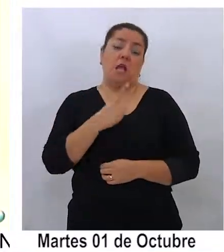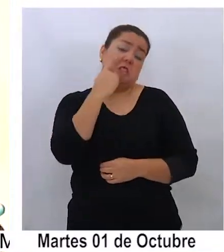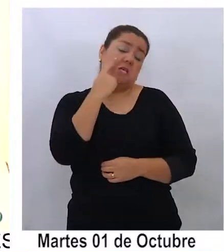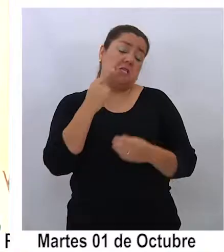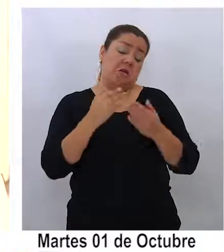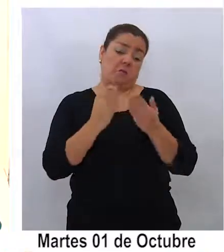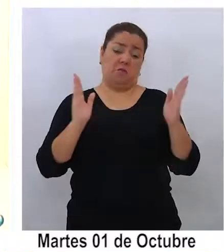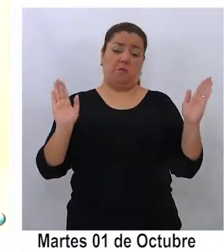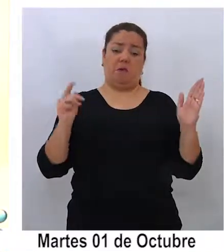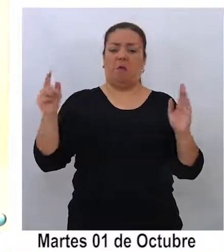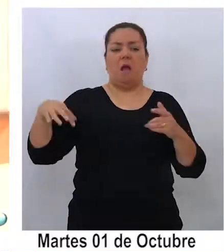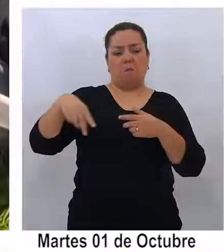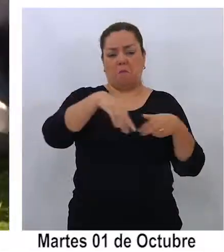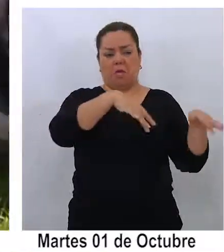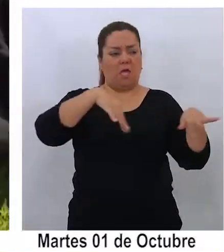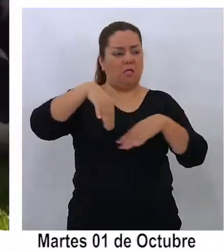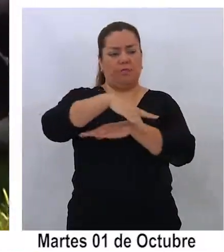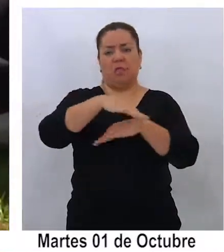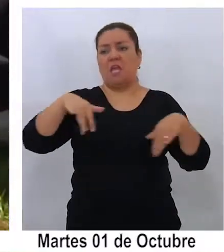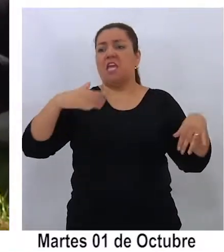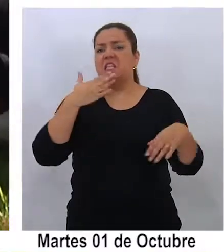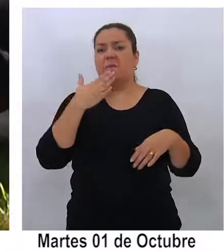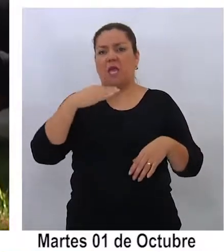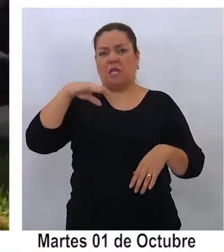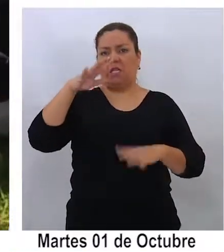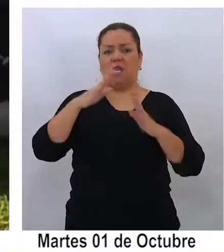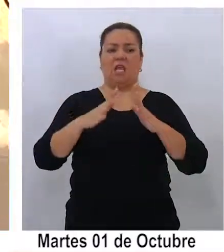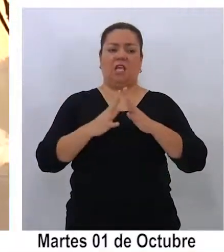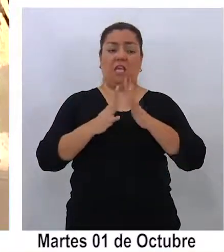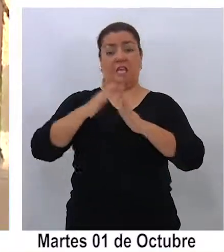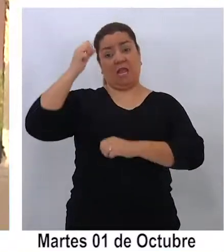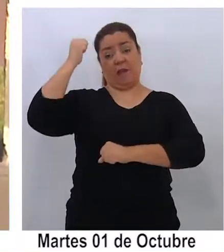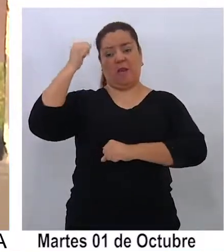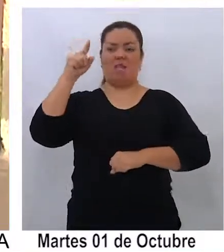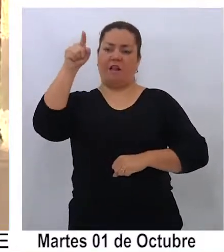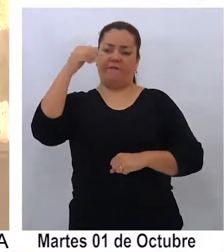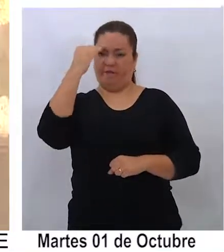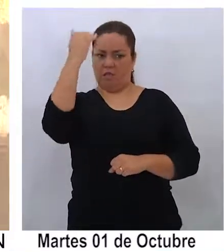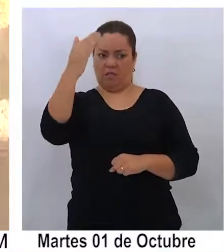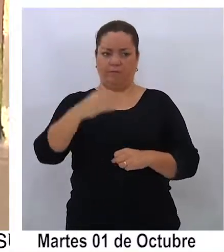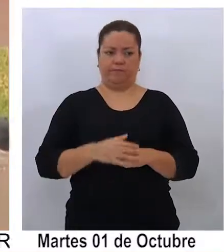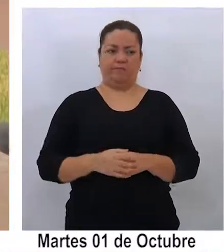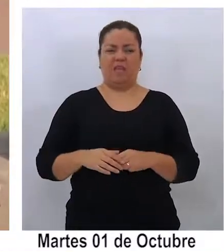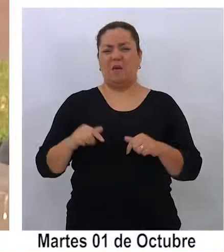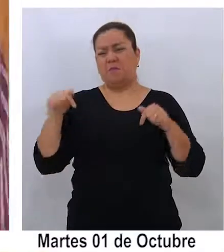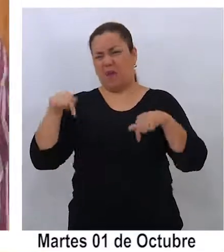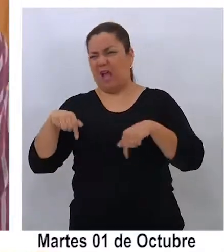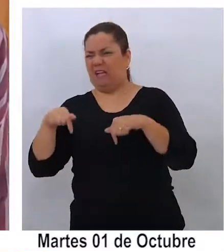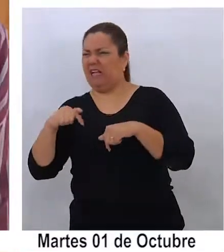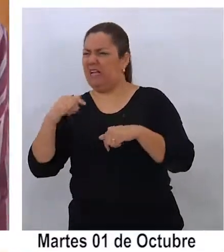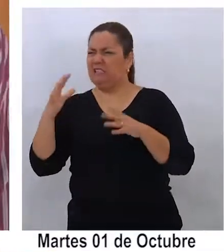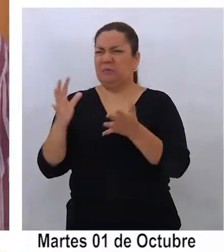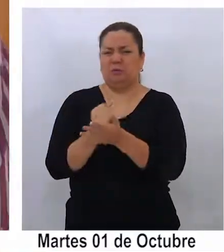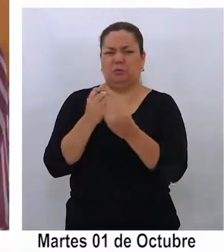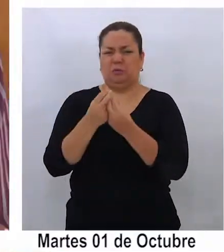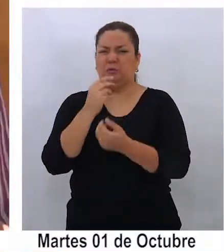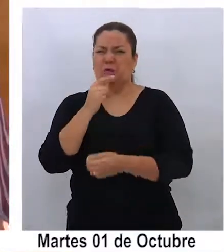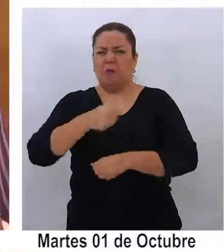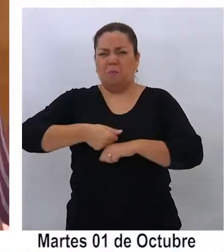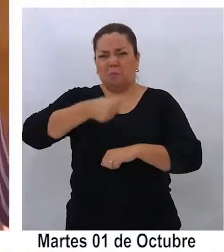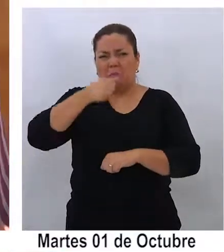las puertas abiertas porque hay más tránsito de gente, tenemos gendarmería al frente. Acá se juntan muchos fumones, que fuman droga toda la noche acá al frente,